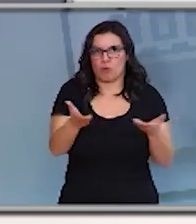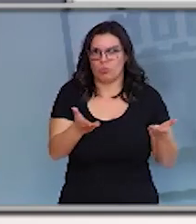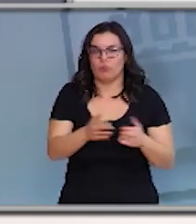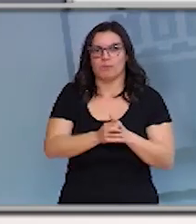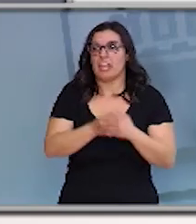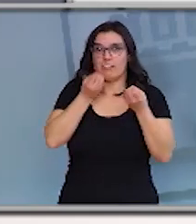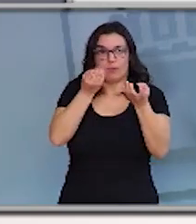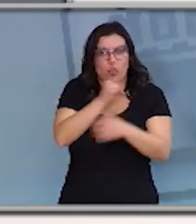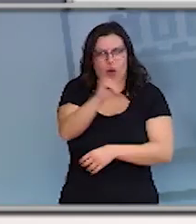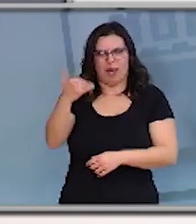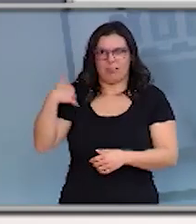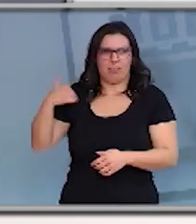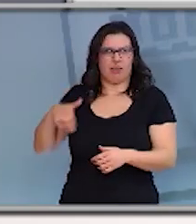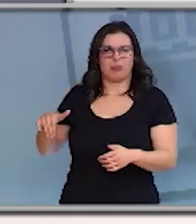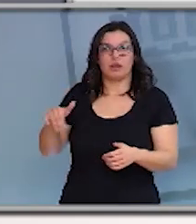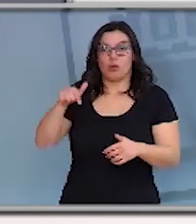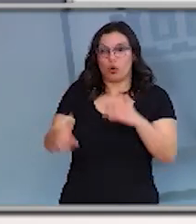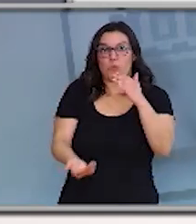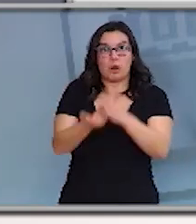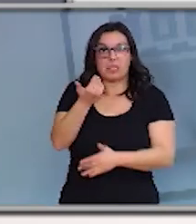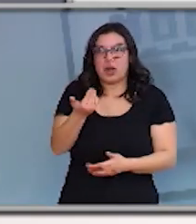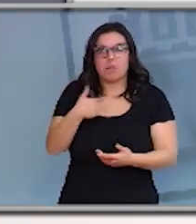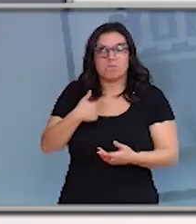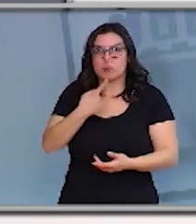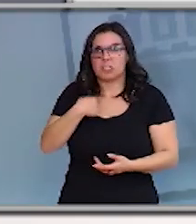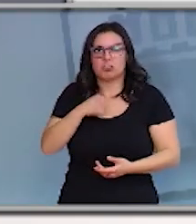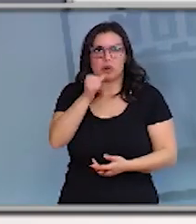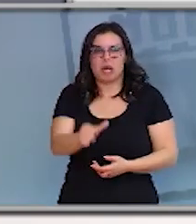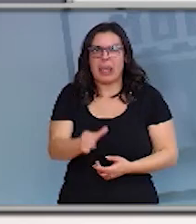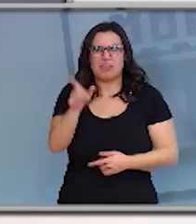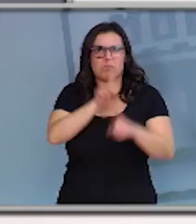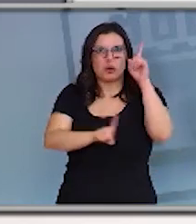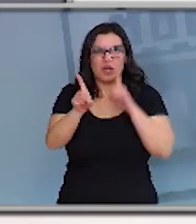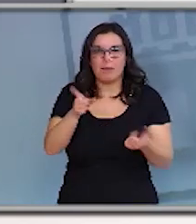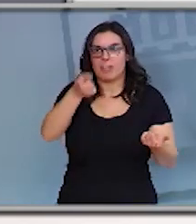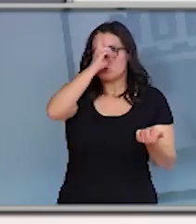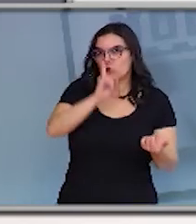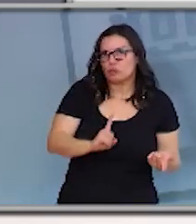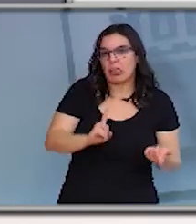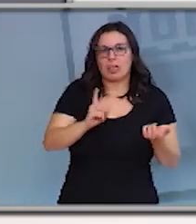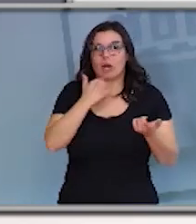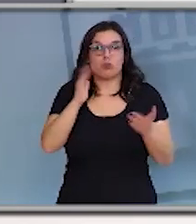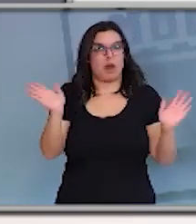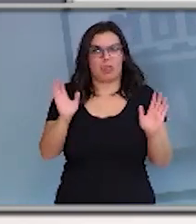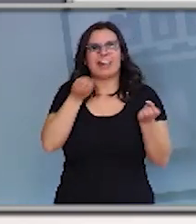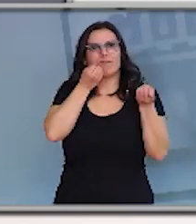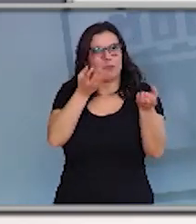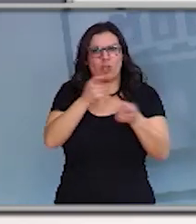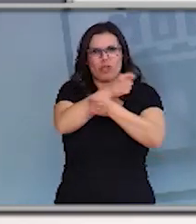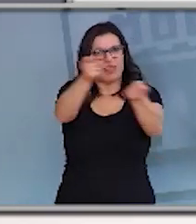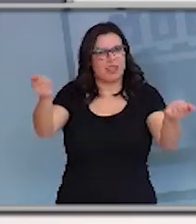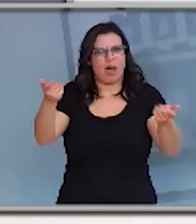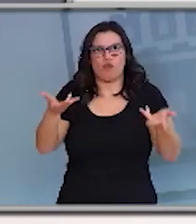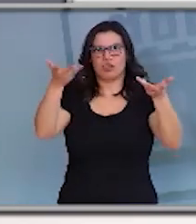ahí y esta mañana nadie me ha comunicado que hubiera un problema con ese tema pero la información está ahí está